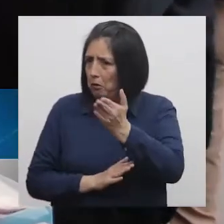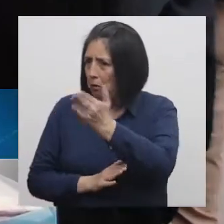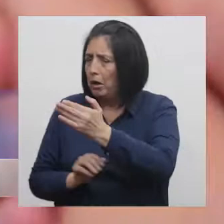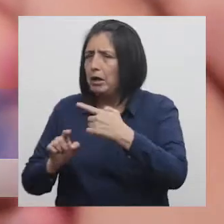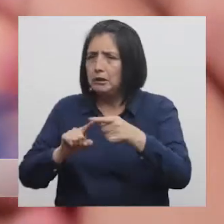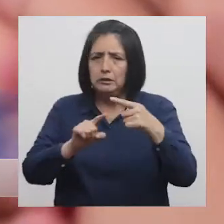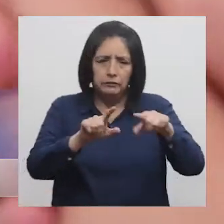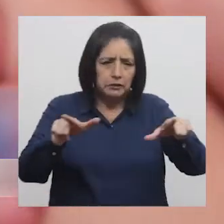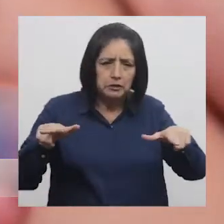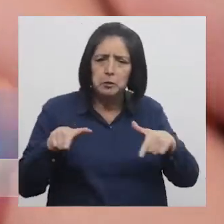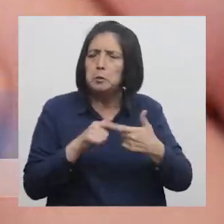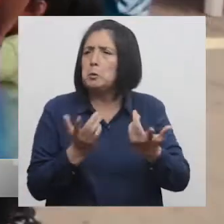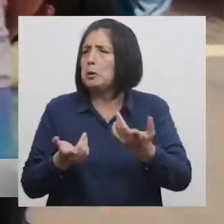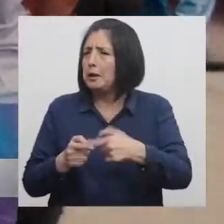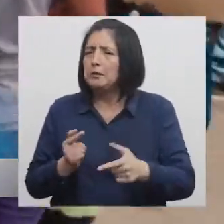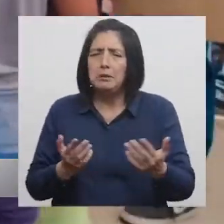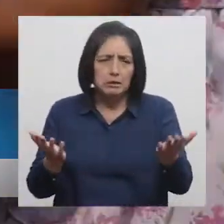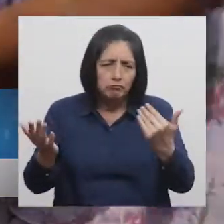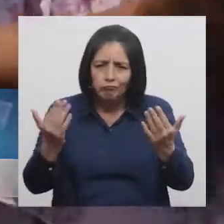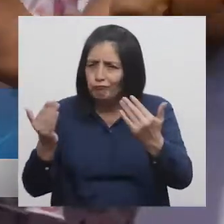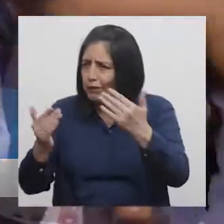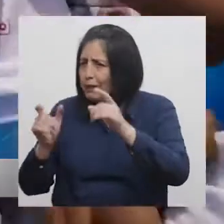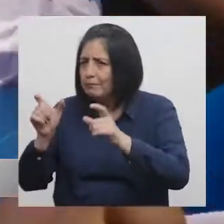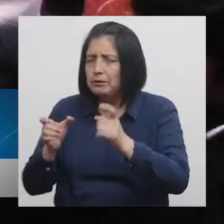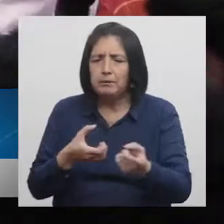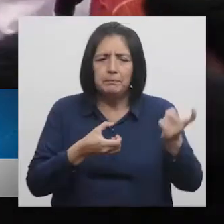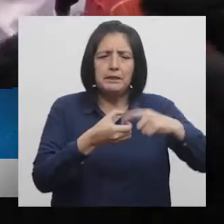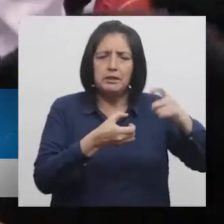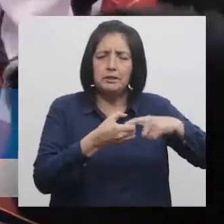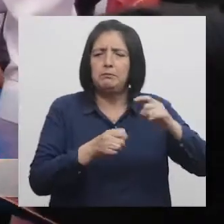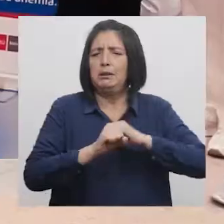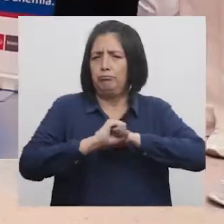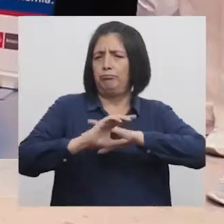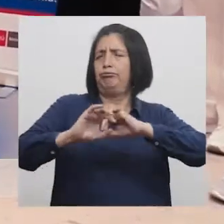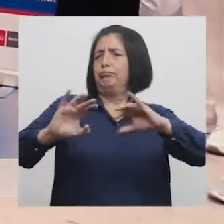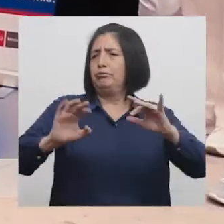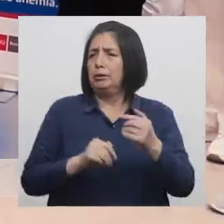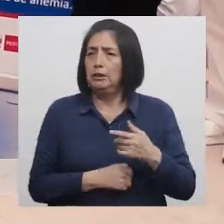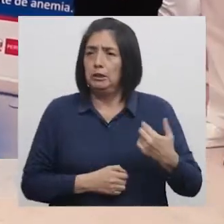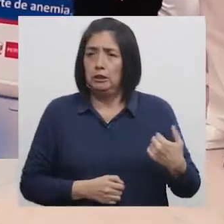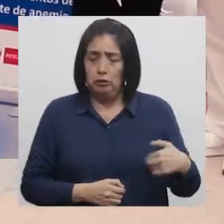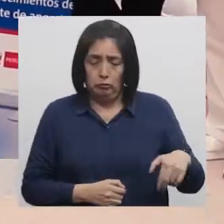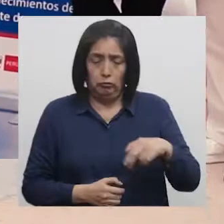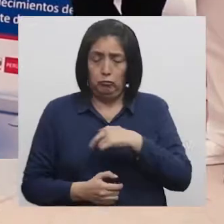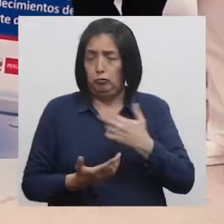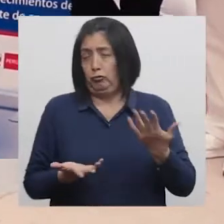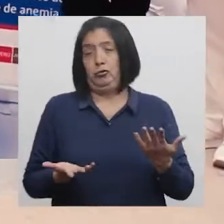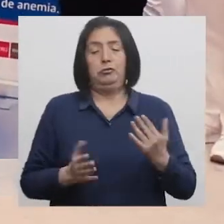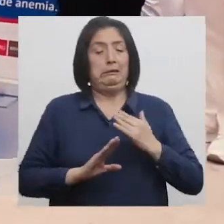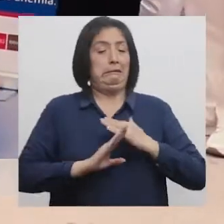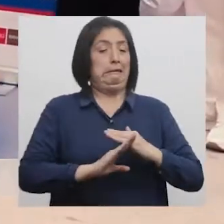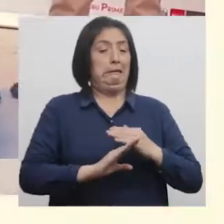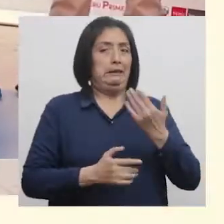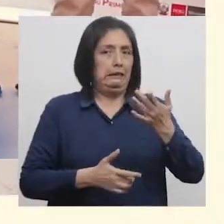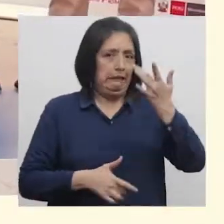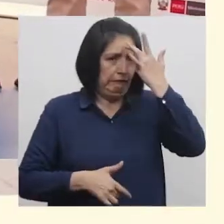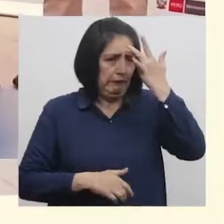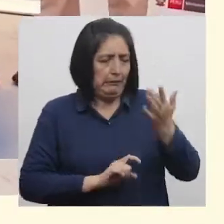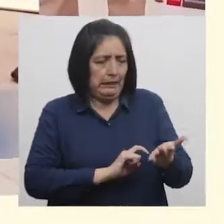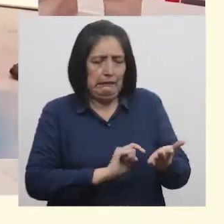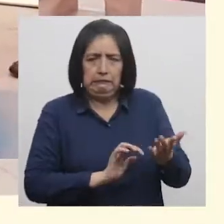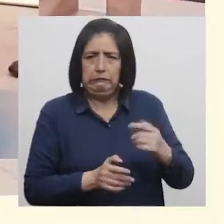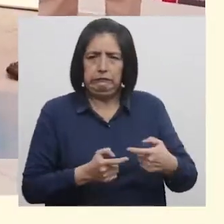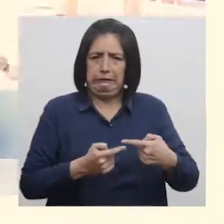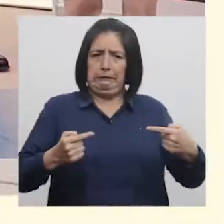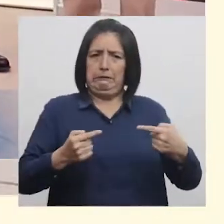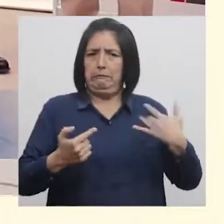puntos de la capital Para convocar a la población a participar de la campaña Tenemos un enemigo que es la anemia Es un enemigo